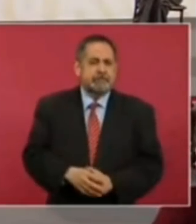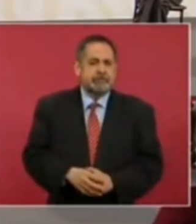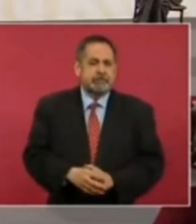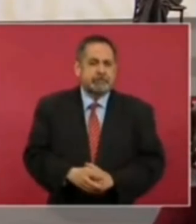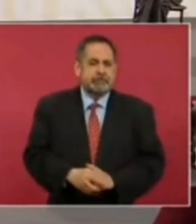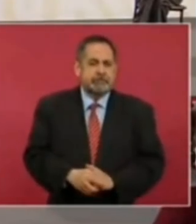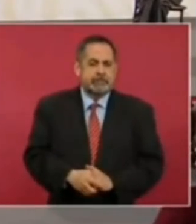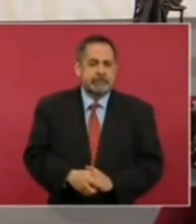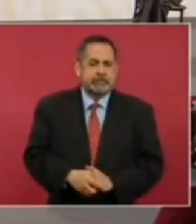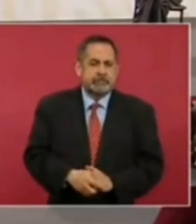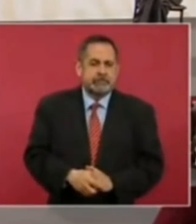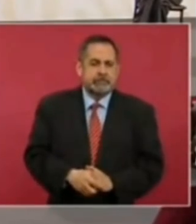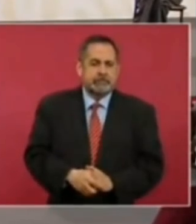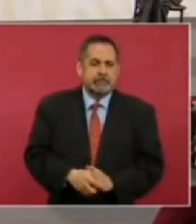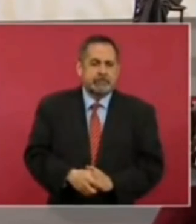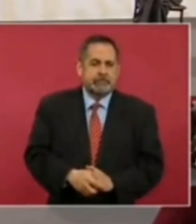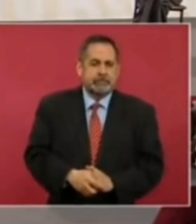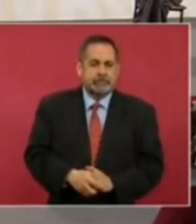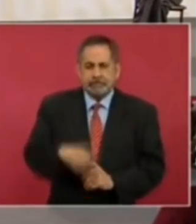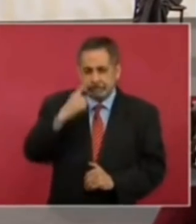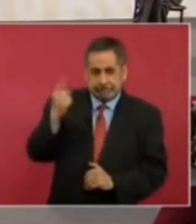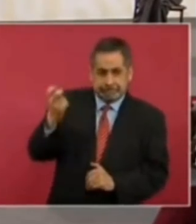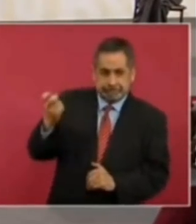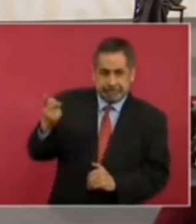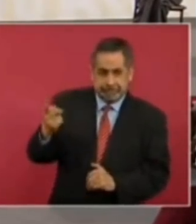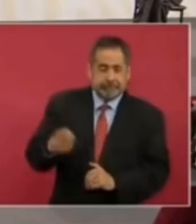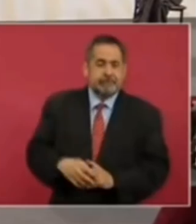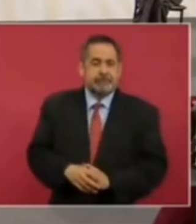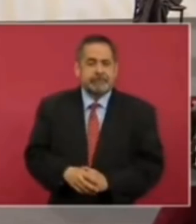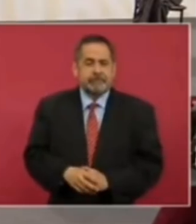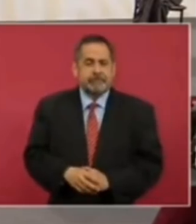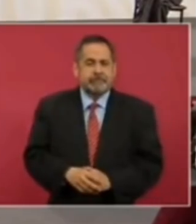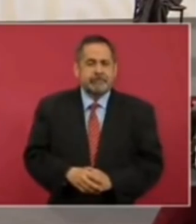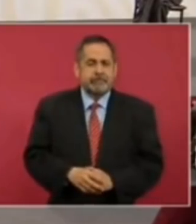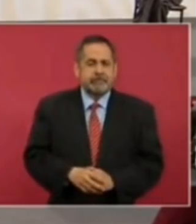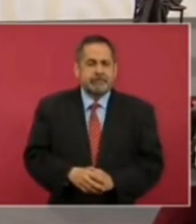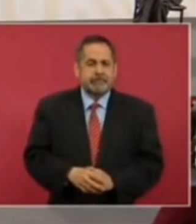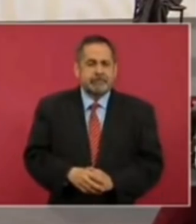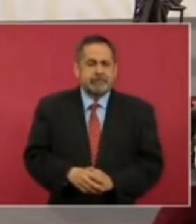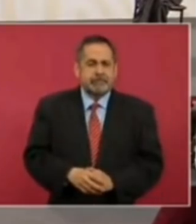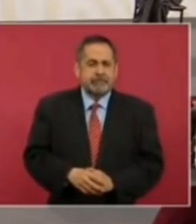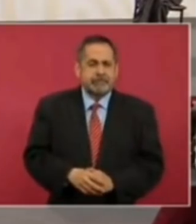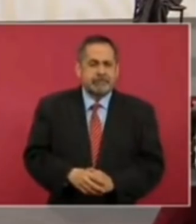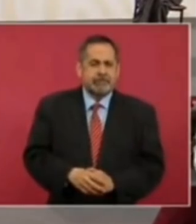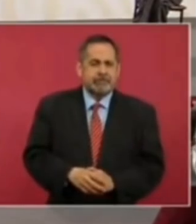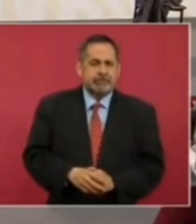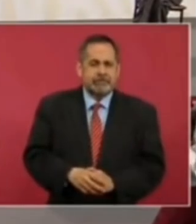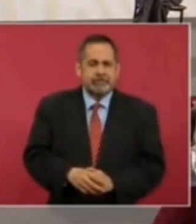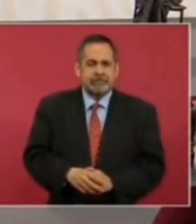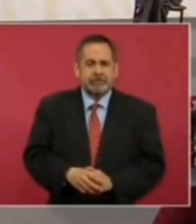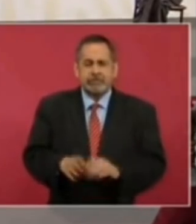resguardar su inmueble de las feministas. Esto no lo dijo amigos y amigas. Vamos a ir